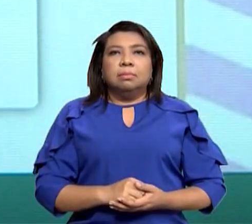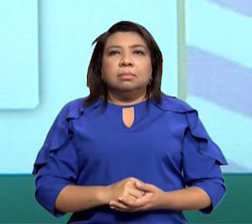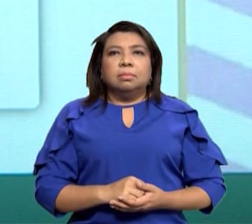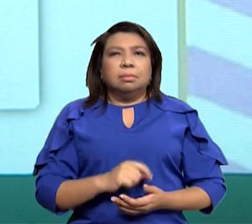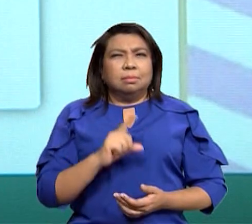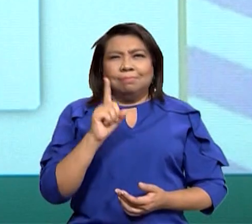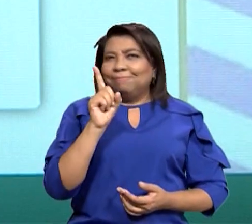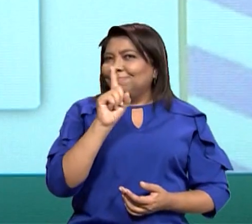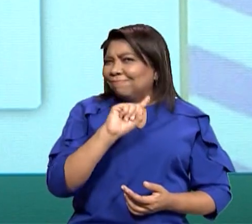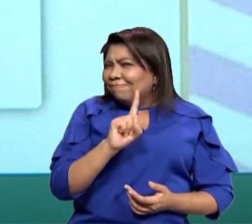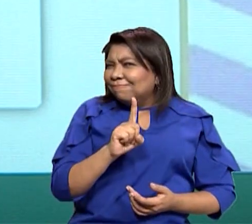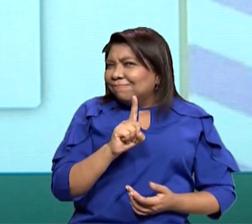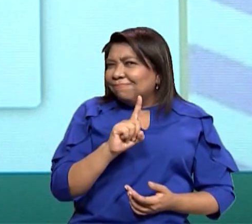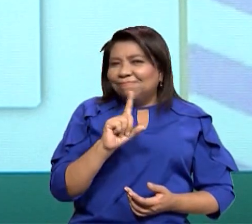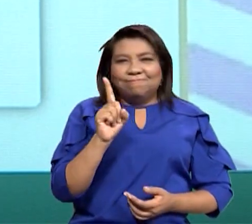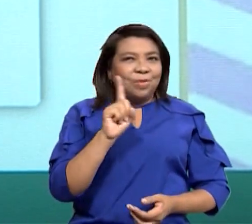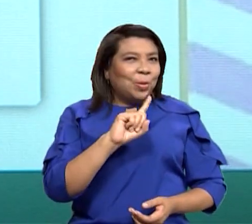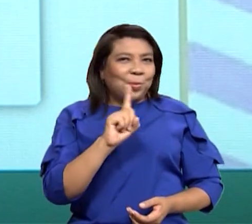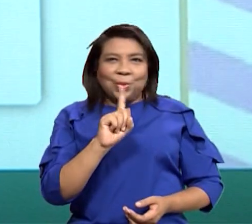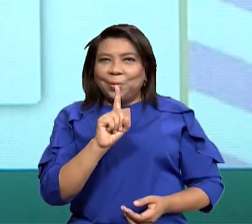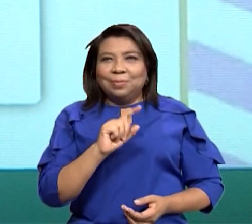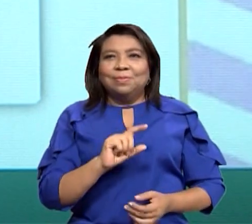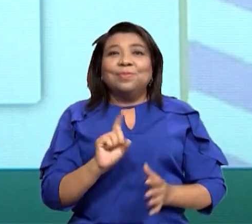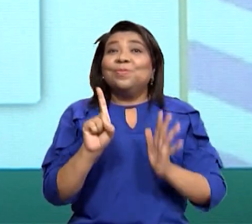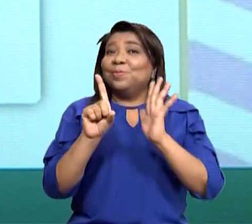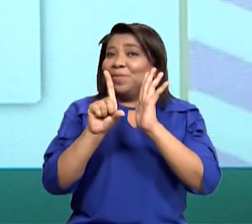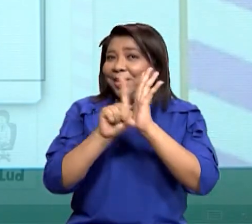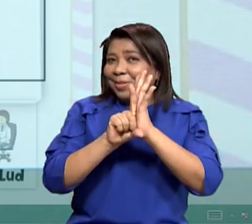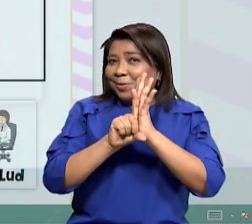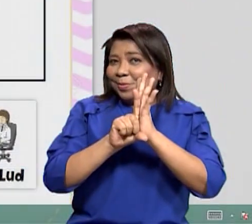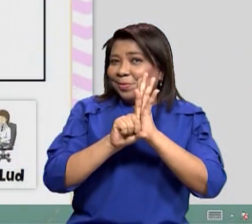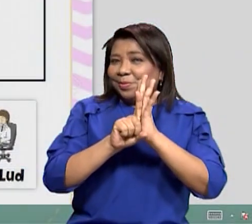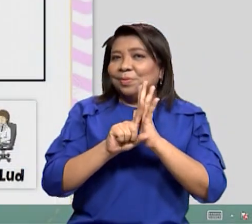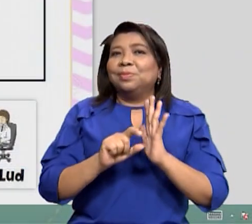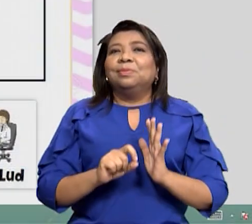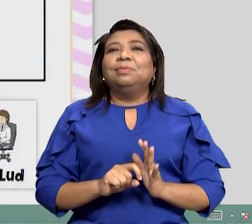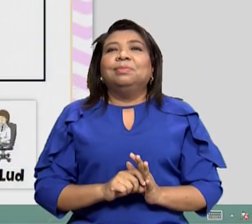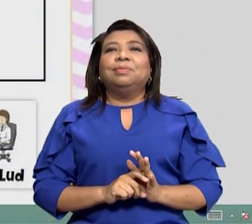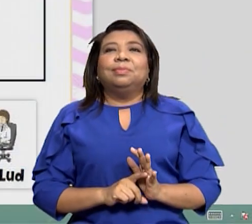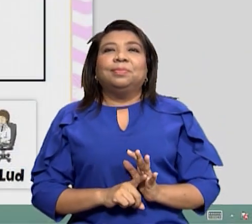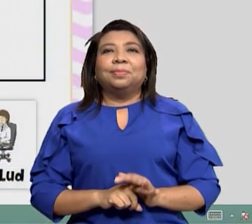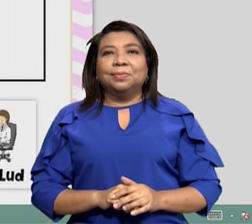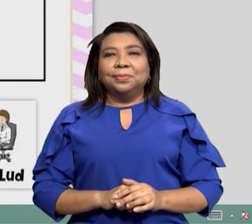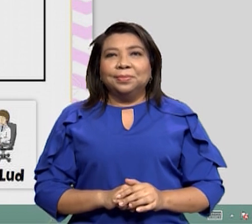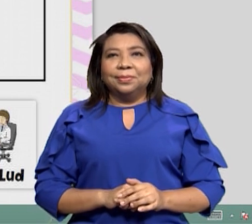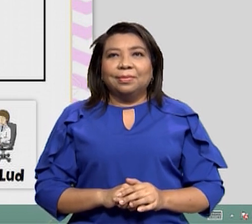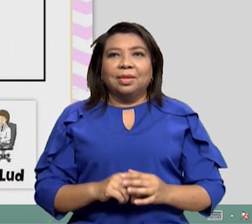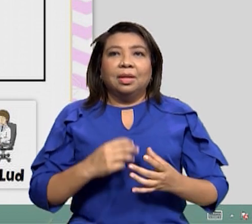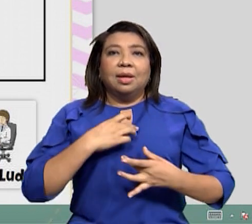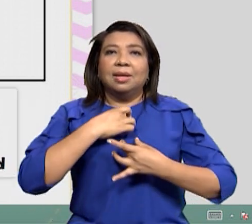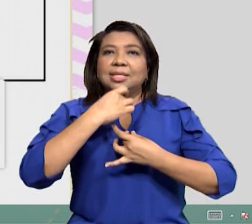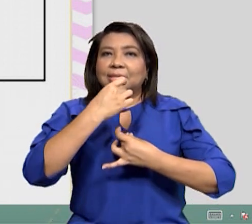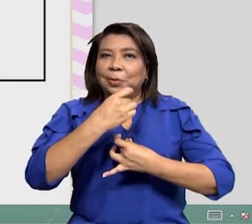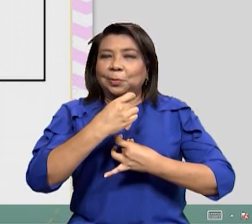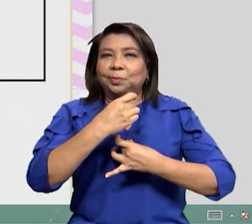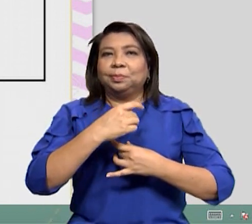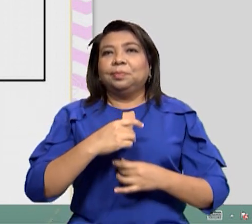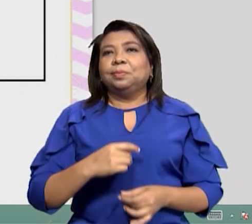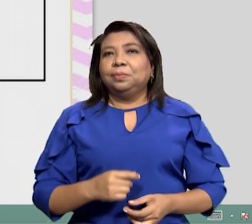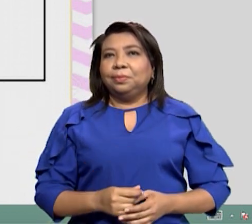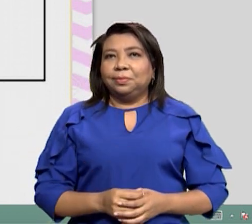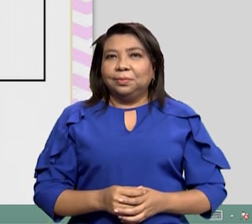No, ¿verdad? No es una obligación Es un derecho Derecho a una salud Derecho a la salud